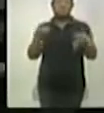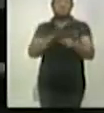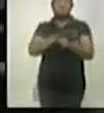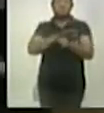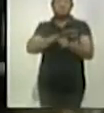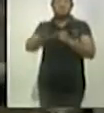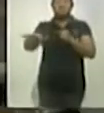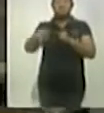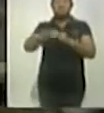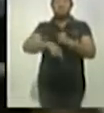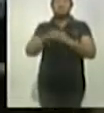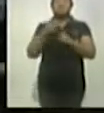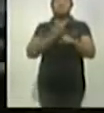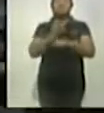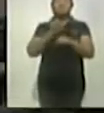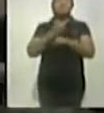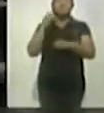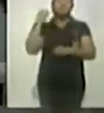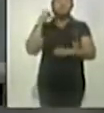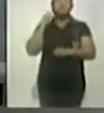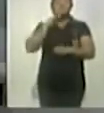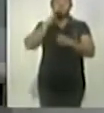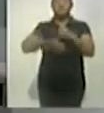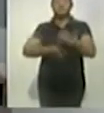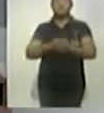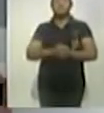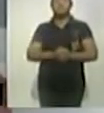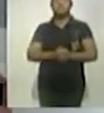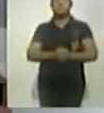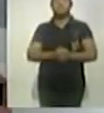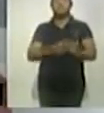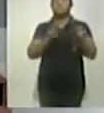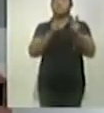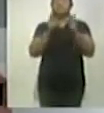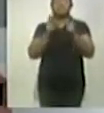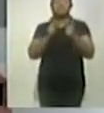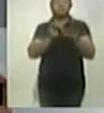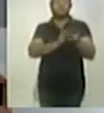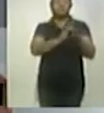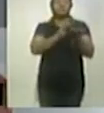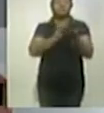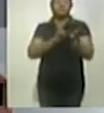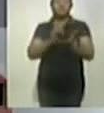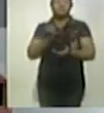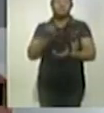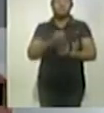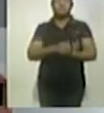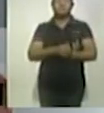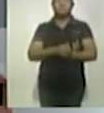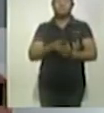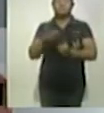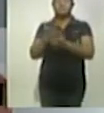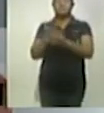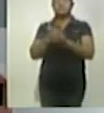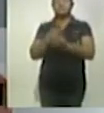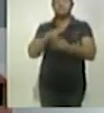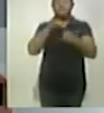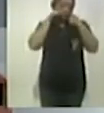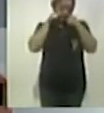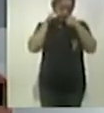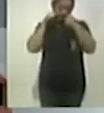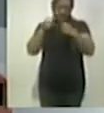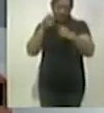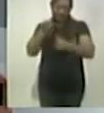estado de Oaxaca. Es el reporte que te puedo dar hasta el momento, Pepe. Perfecto, Samuel, al contrario, muchísimas gracias por por este reporte, estaremos muy pendientes,